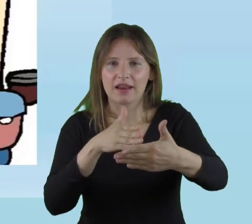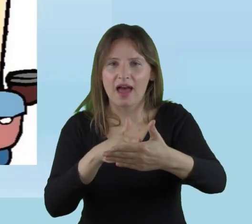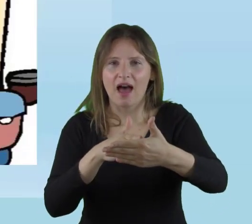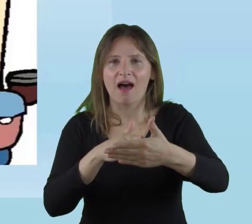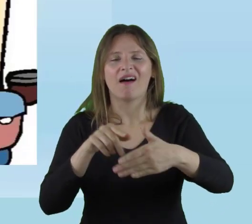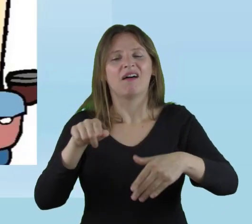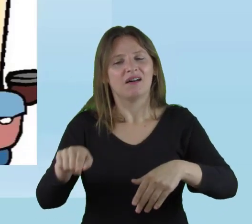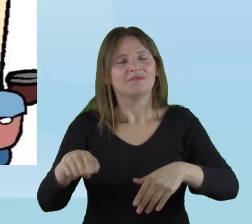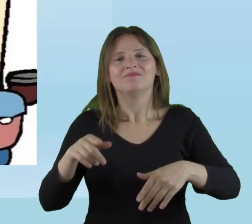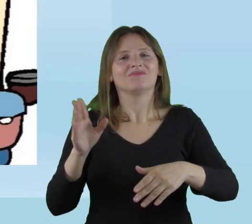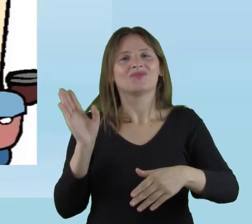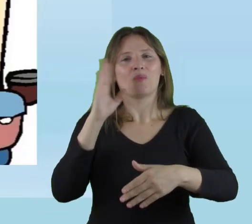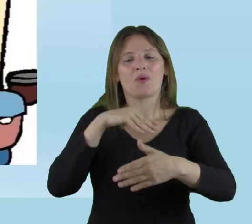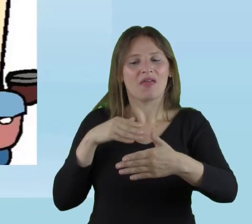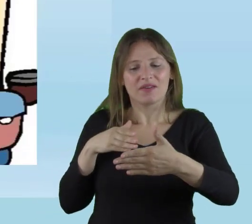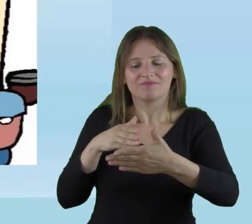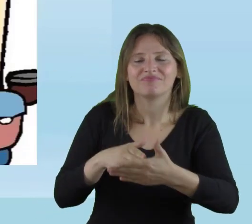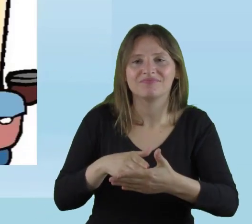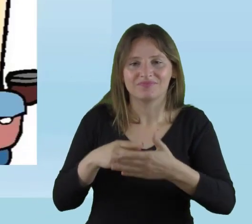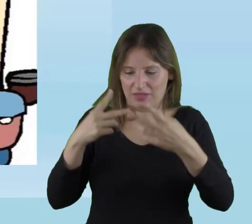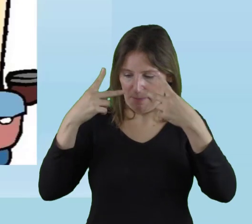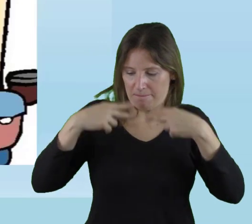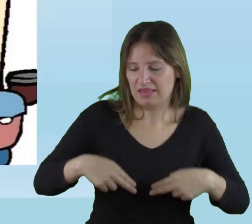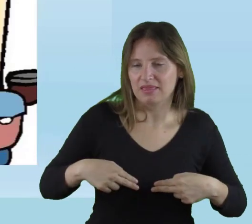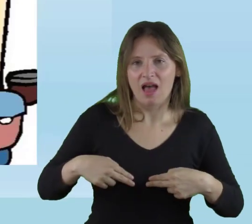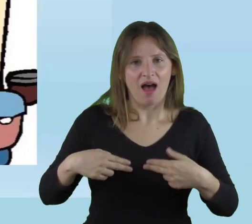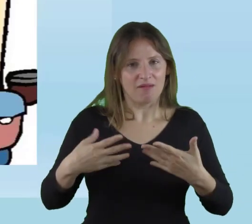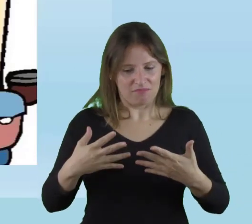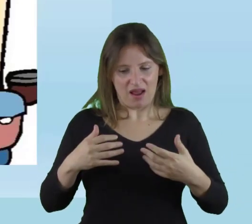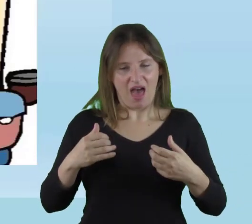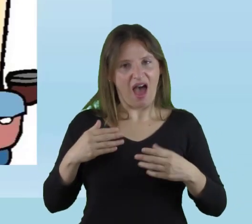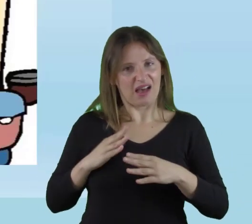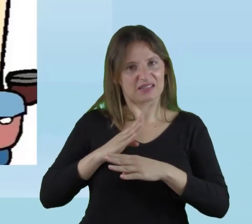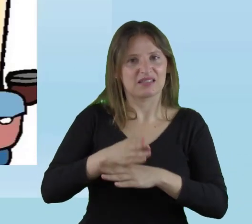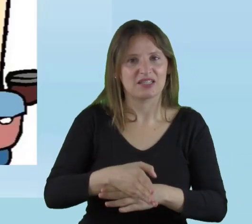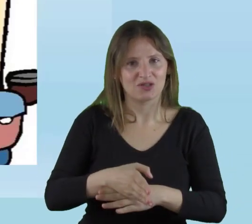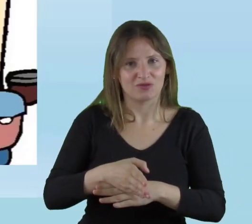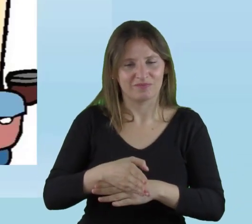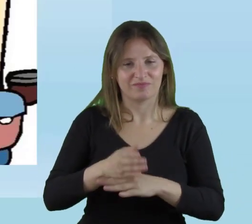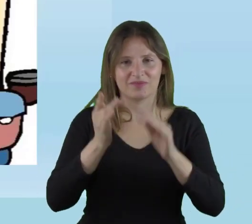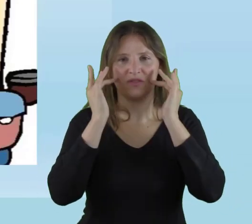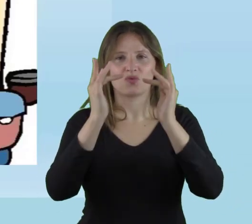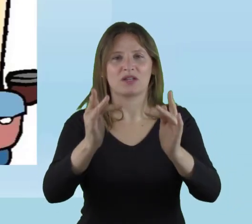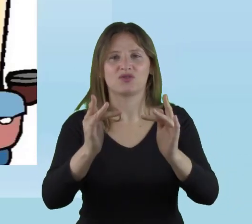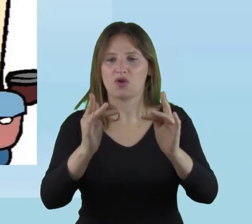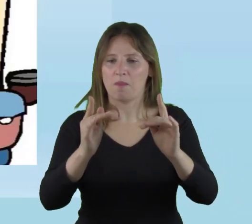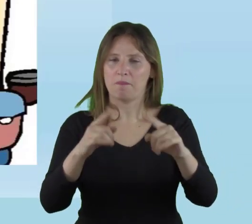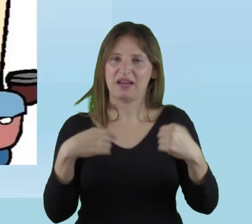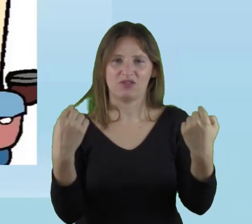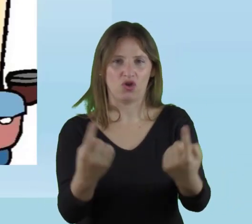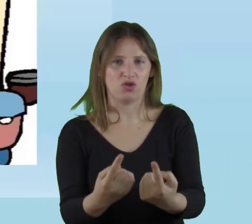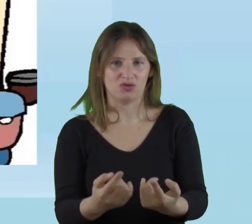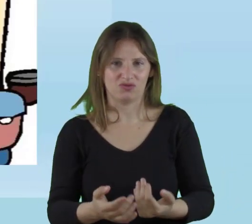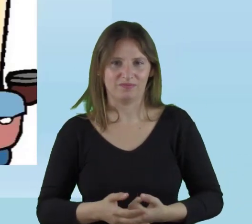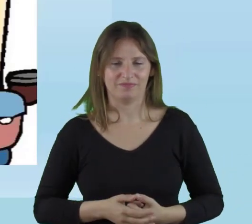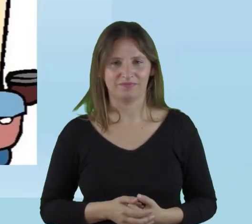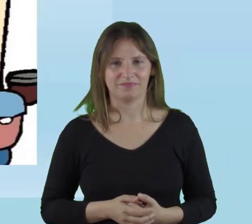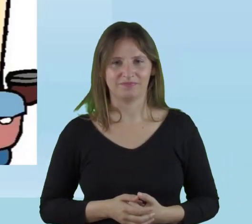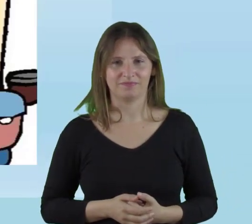contexto que impiden, que inhiben o limitan el pleno acceso a la educación para